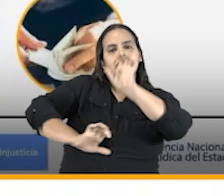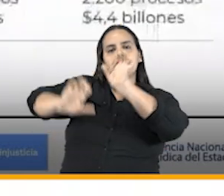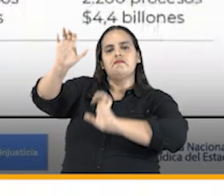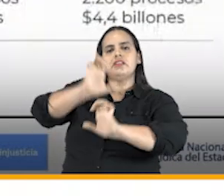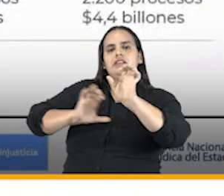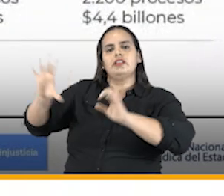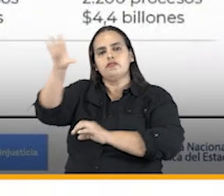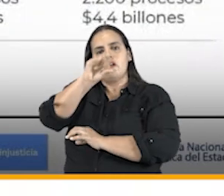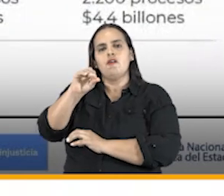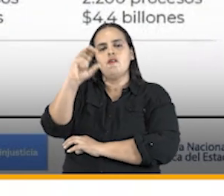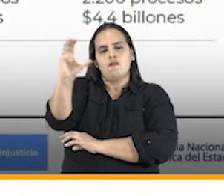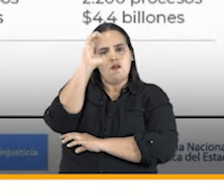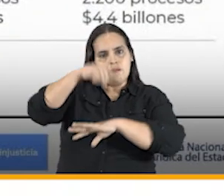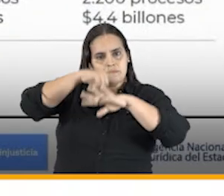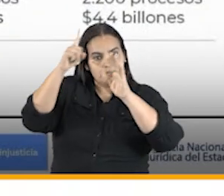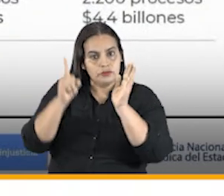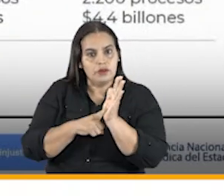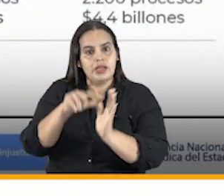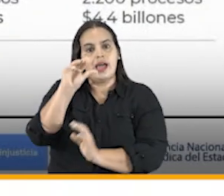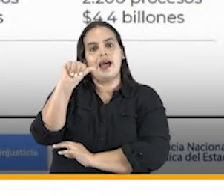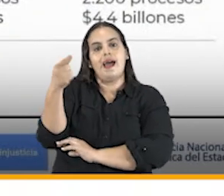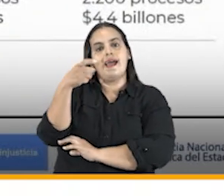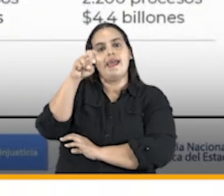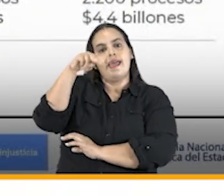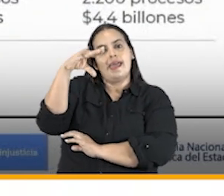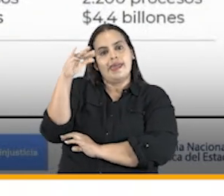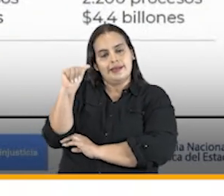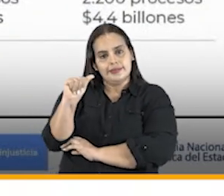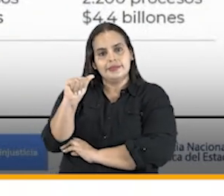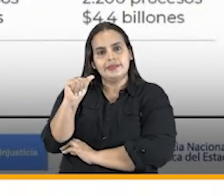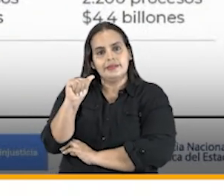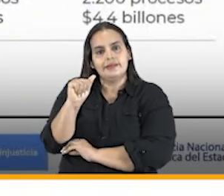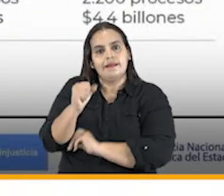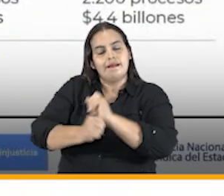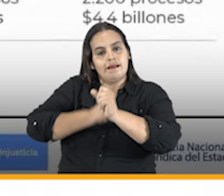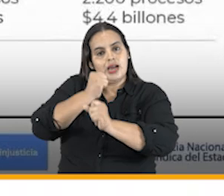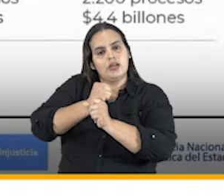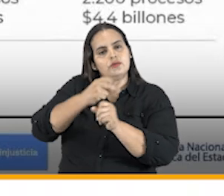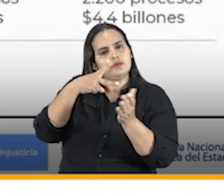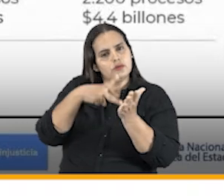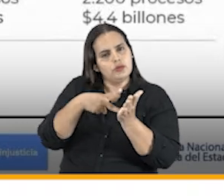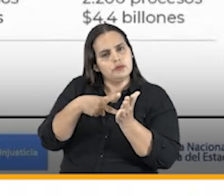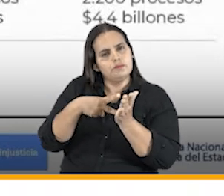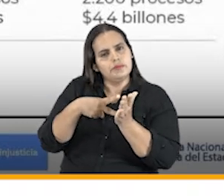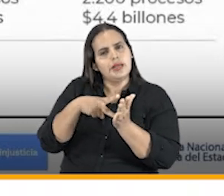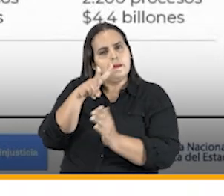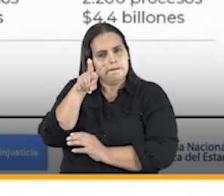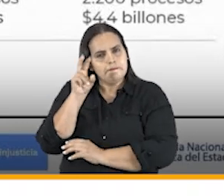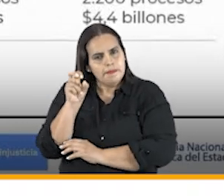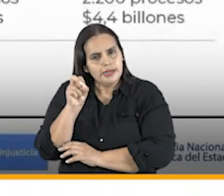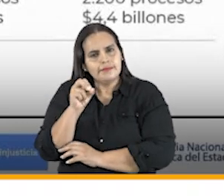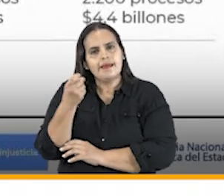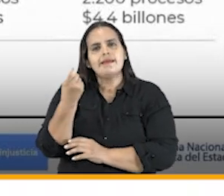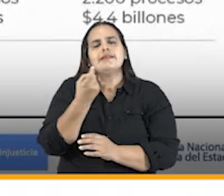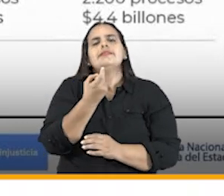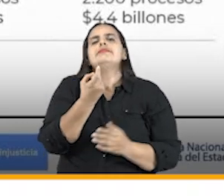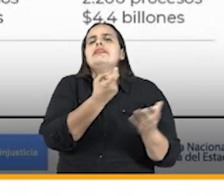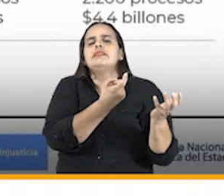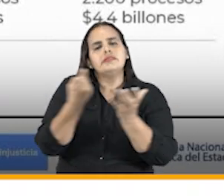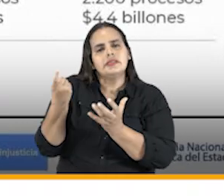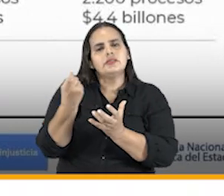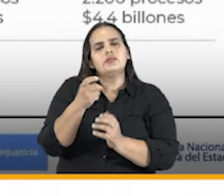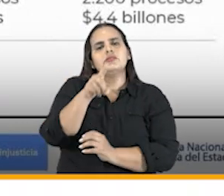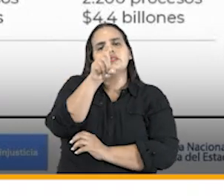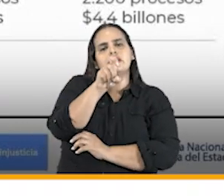La agencia intervino en el año 2020 en 664 casos,